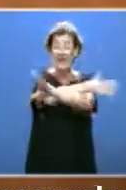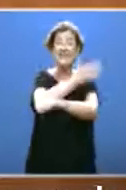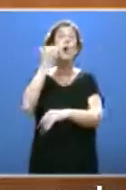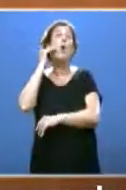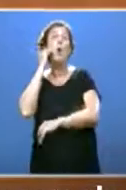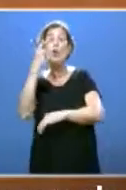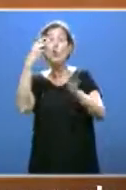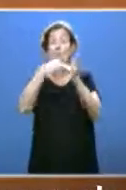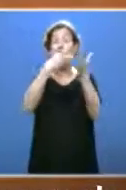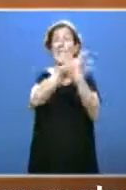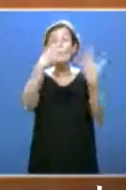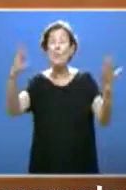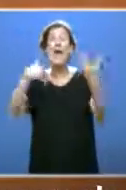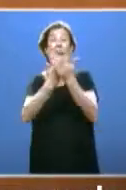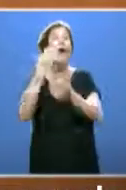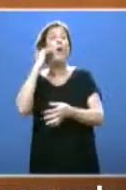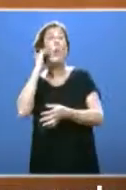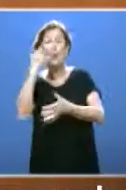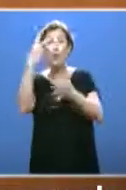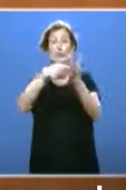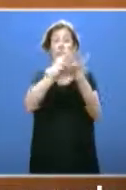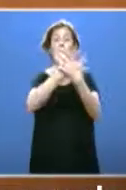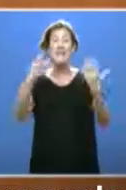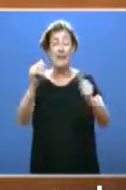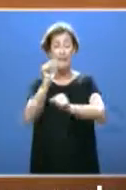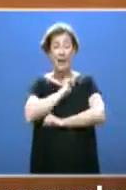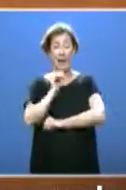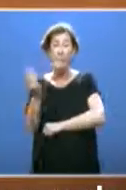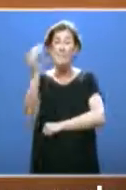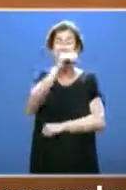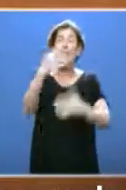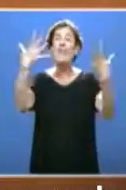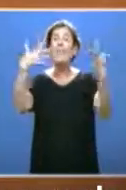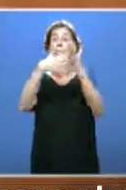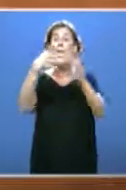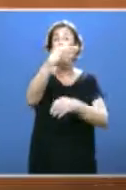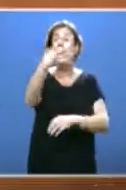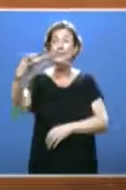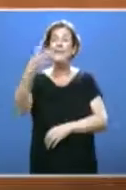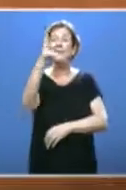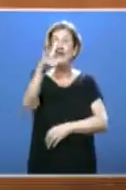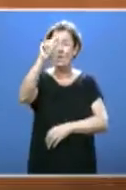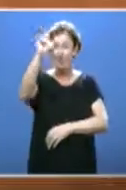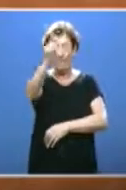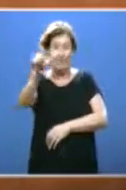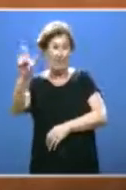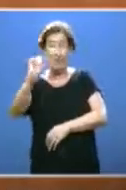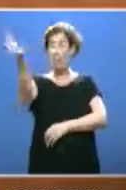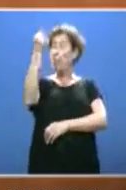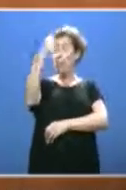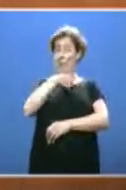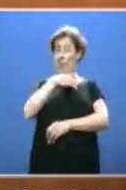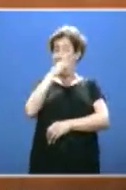2019 a febrero del 2020 el desempleo se ha incrementado en 10.481 personas. No me lo ha refutado porque es incapaz.